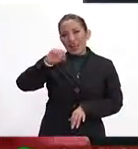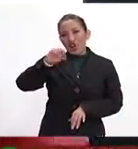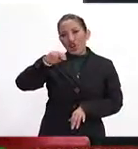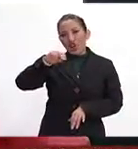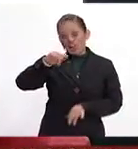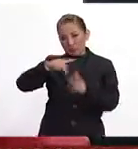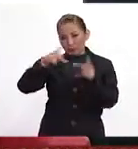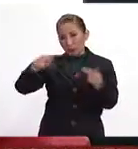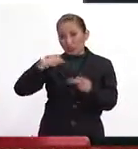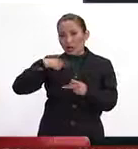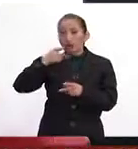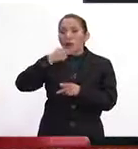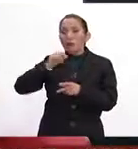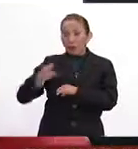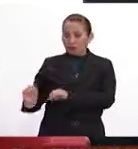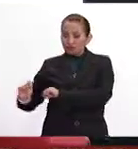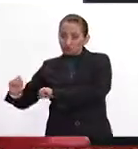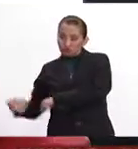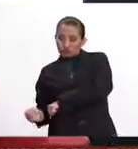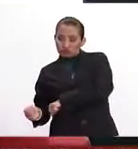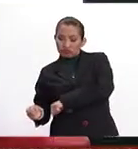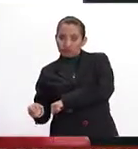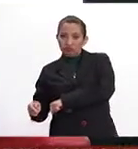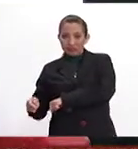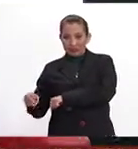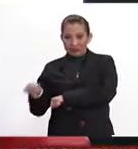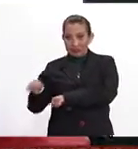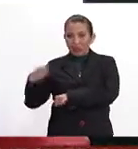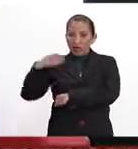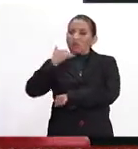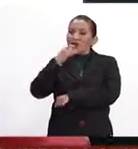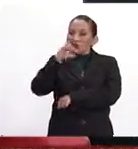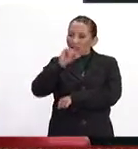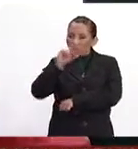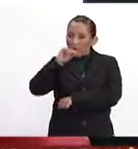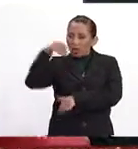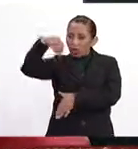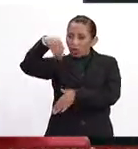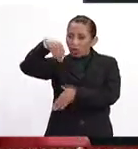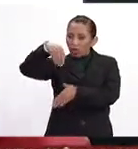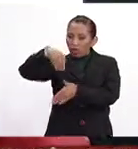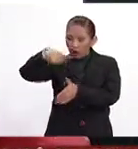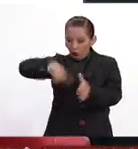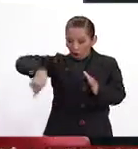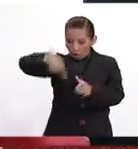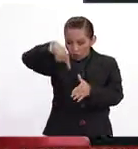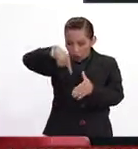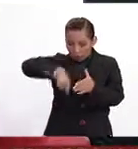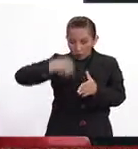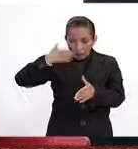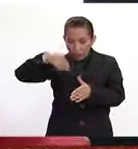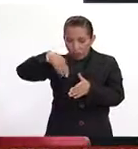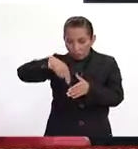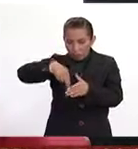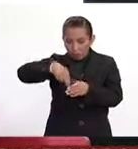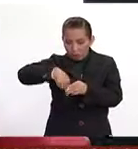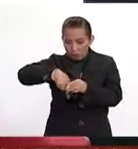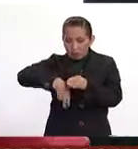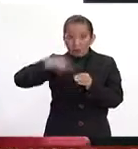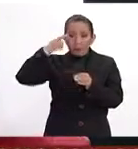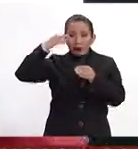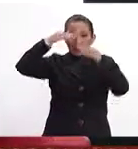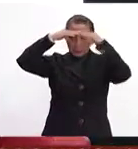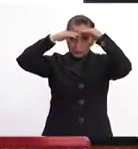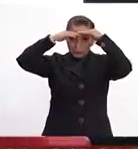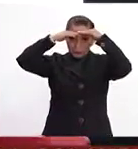un golfista que de tanto errar se va hundiendo sobre el hoyo al que le quiere y entonces nada más se ve la